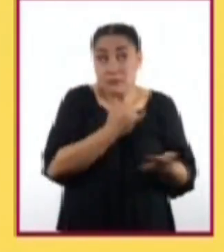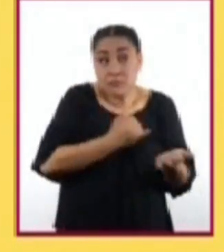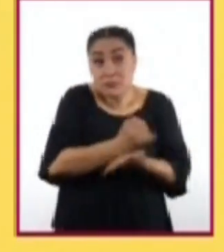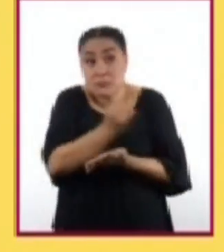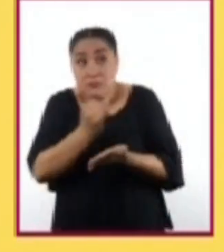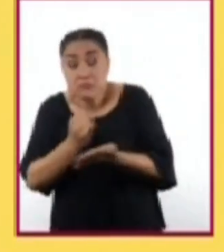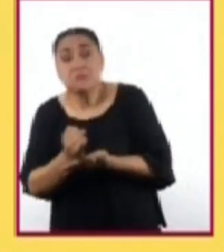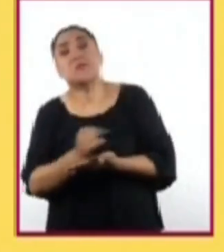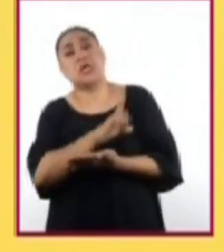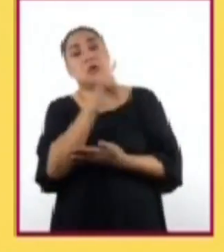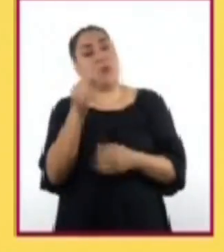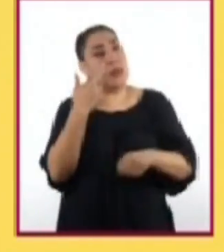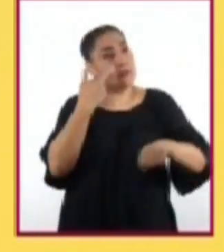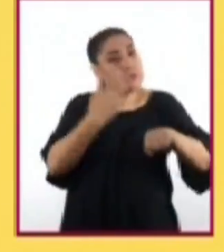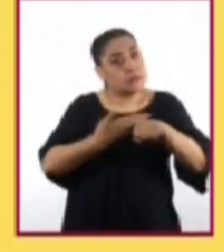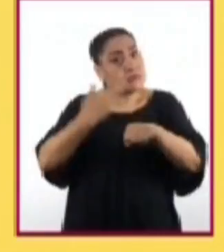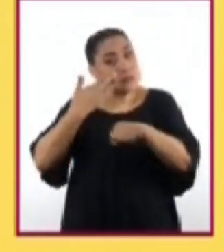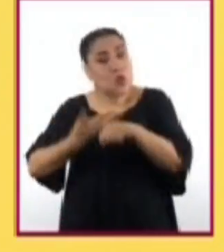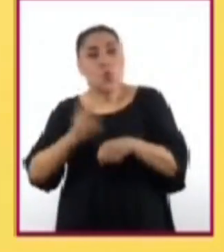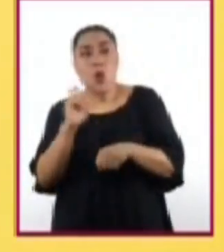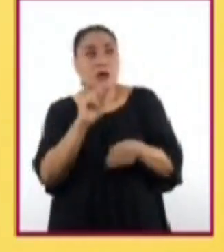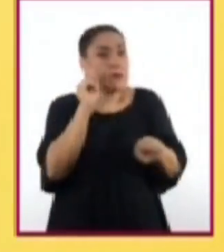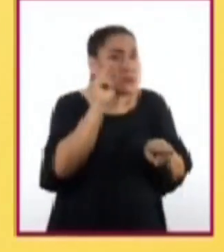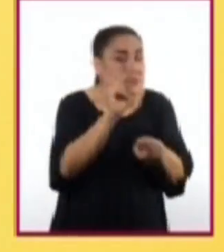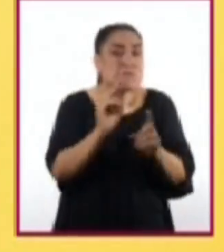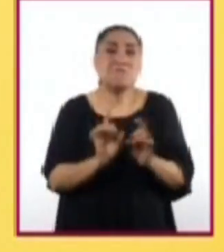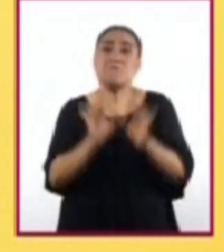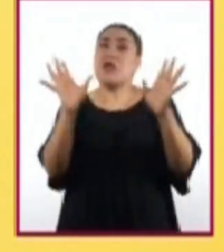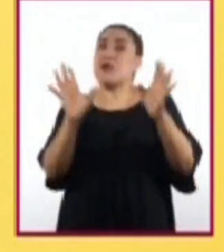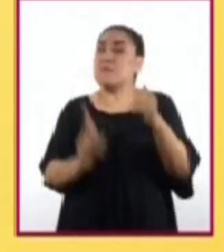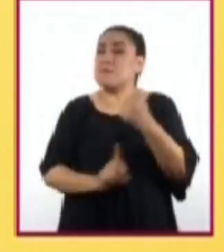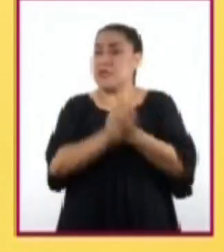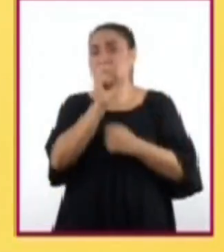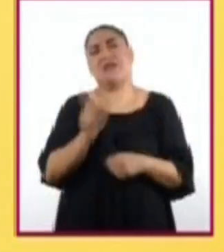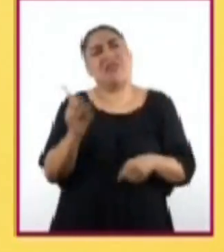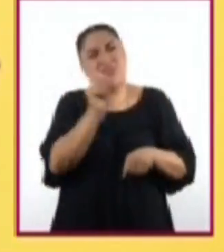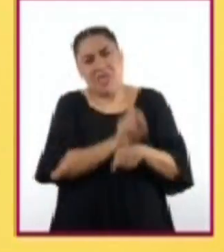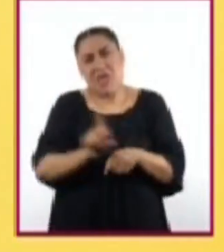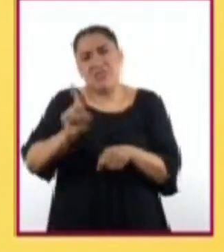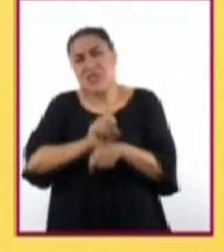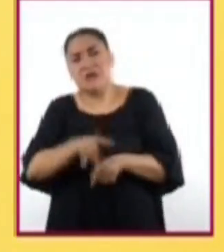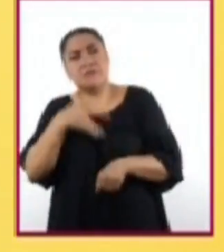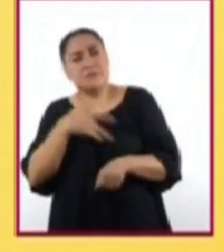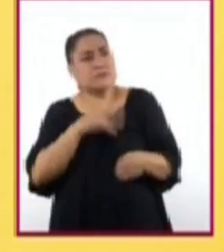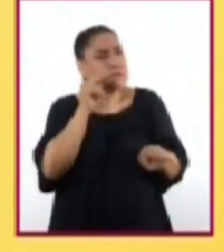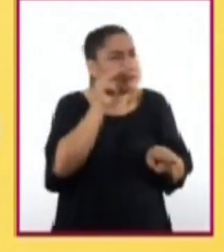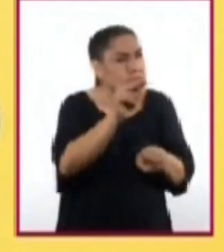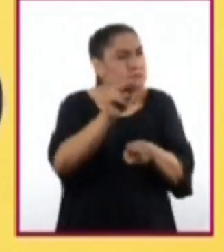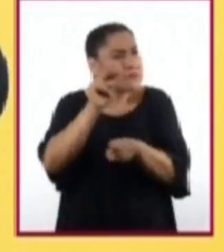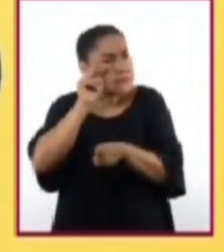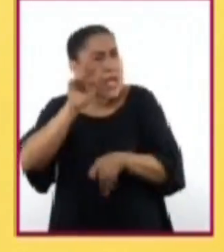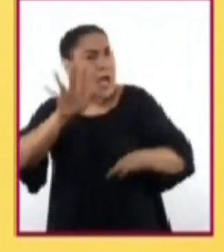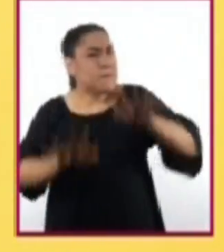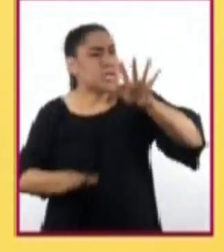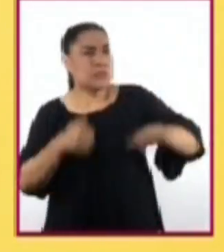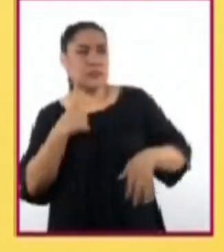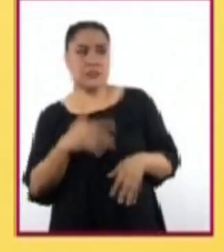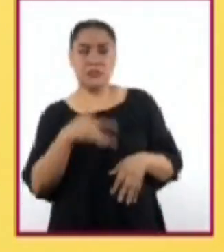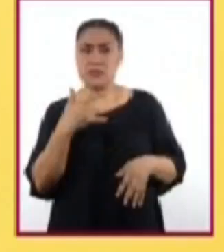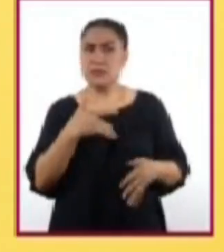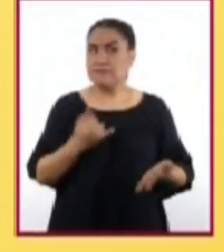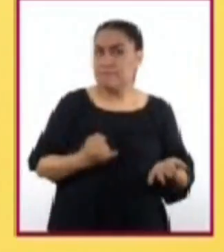nuestra responsabilidad ante situaciones de riesgo. Día a día nos enfrentamos a situaciones en las cuales tenemos que tomar